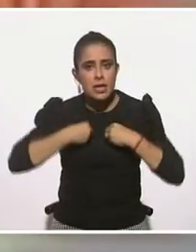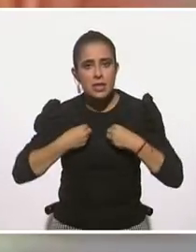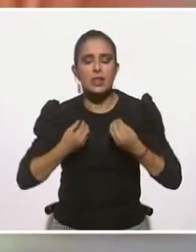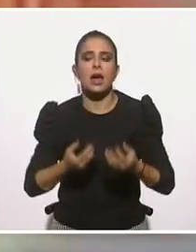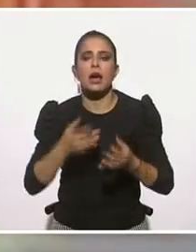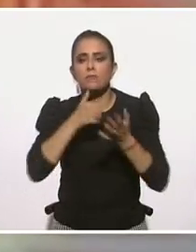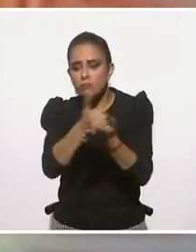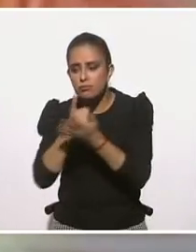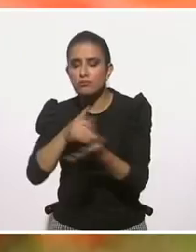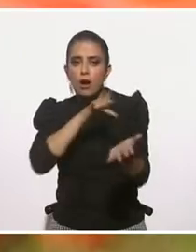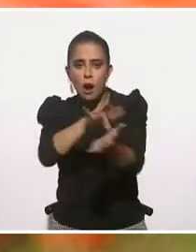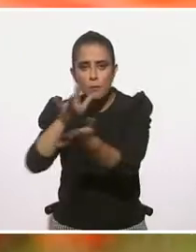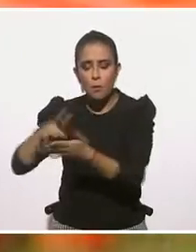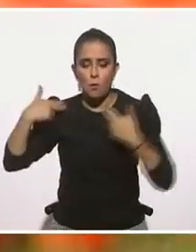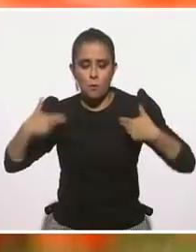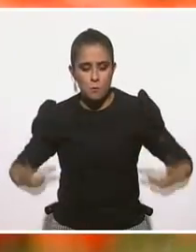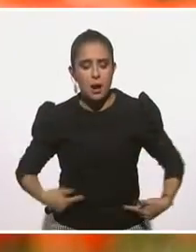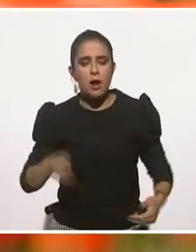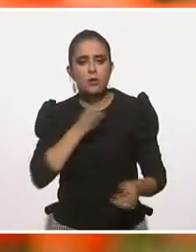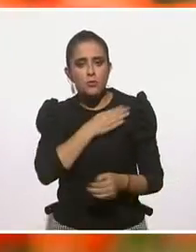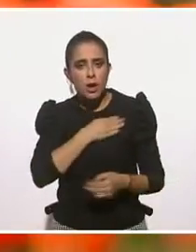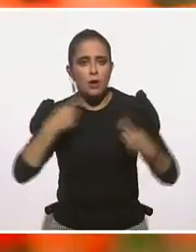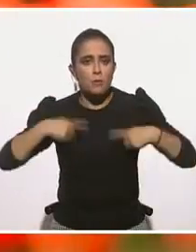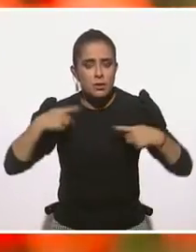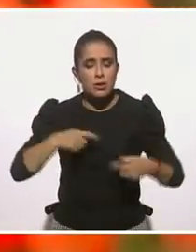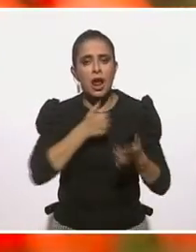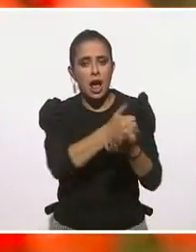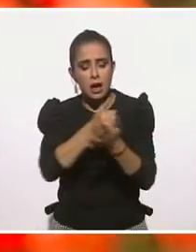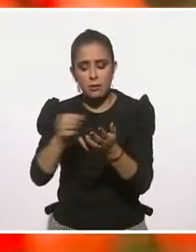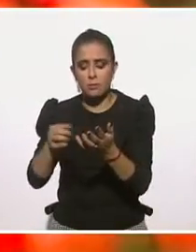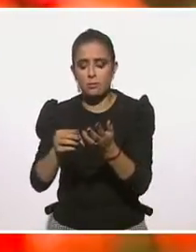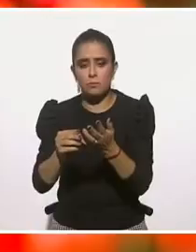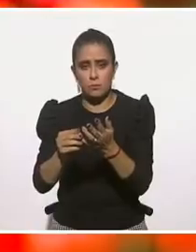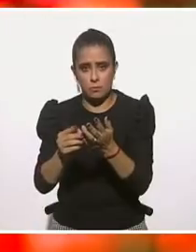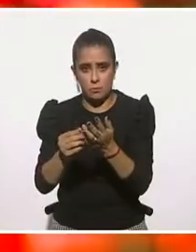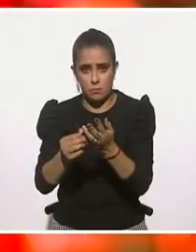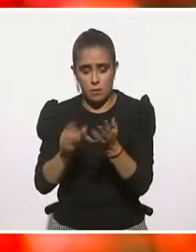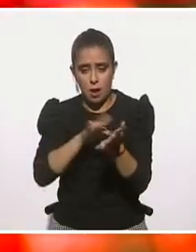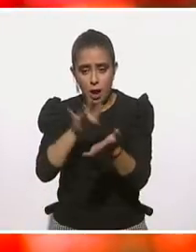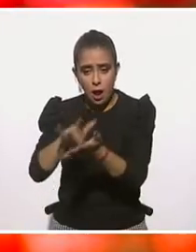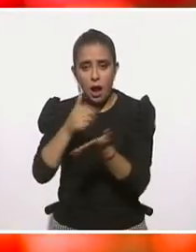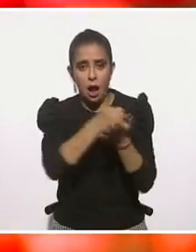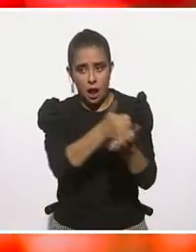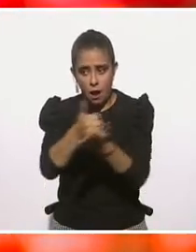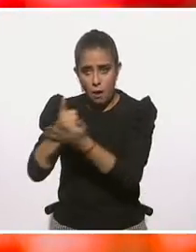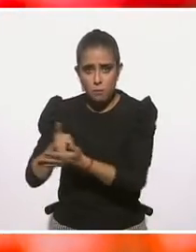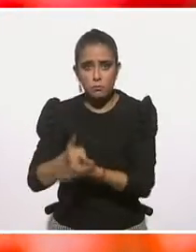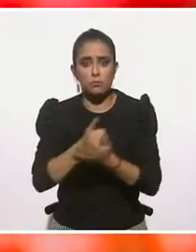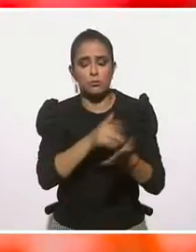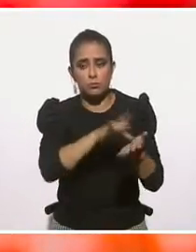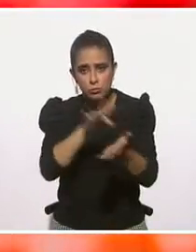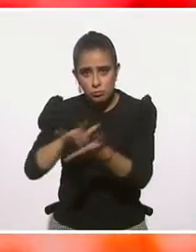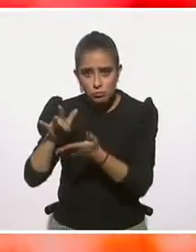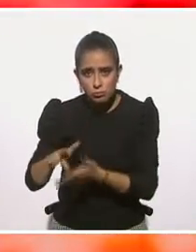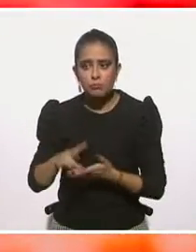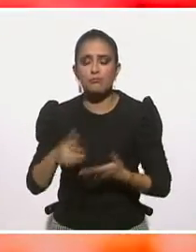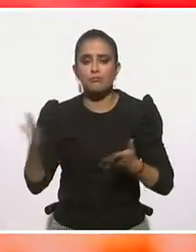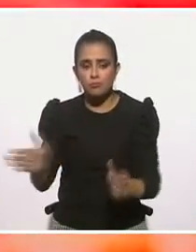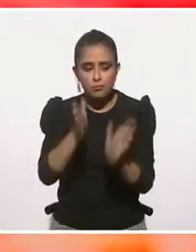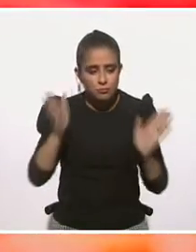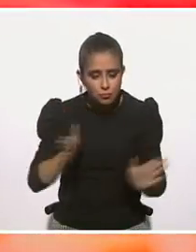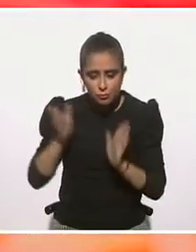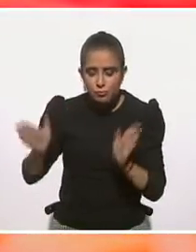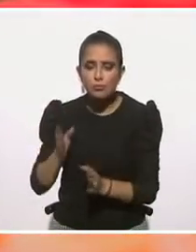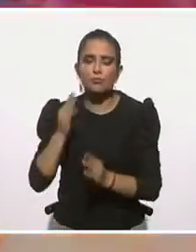conciencia de que podemos estar en el escenario más desventurado, pero sin embargo podemos resurgir, reconstruirnos de manera